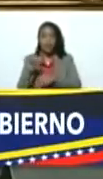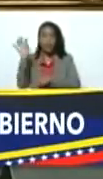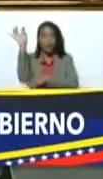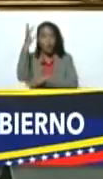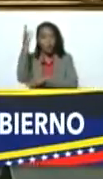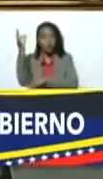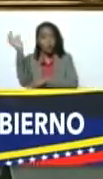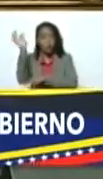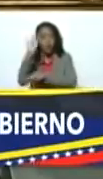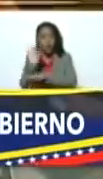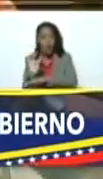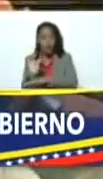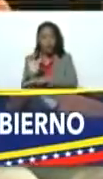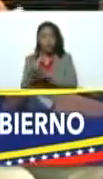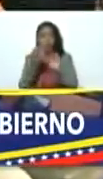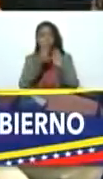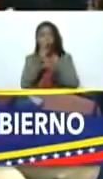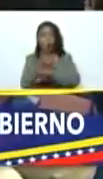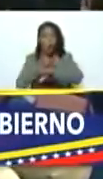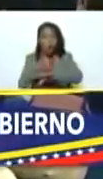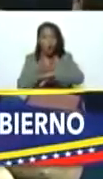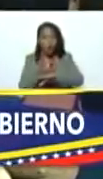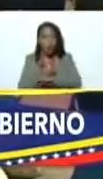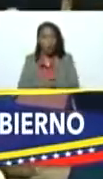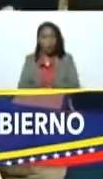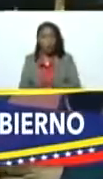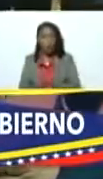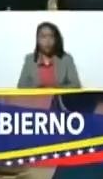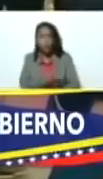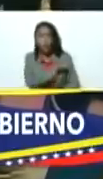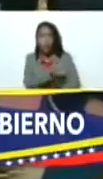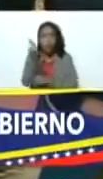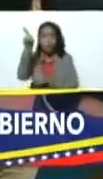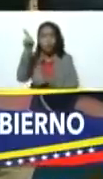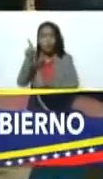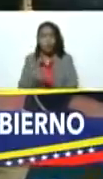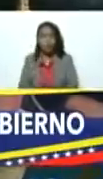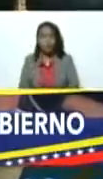consejo federal de gobierno con placer